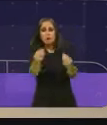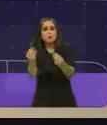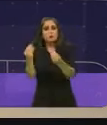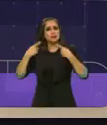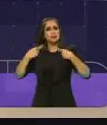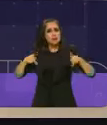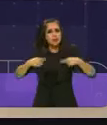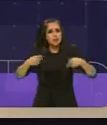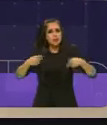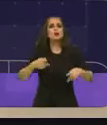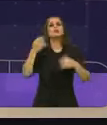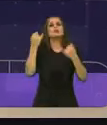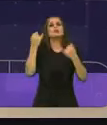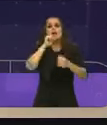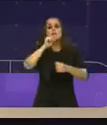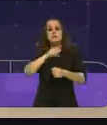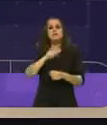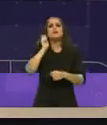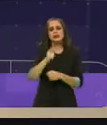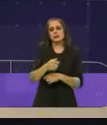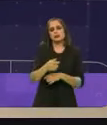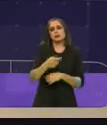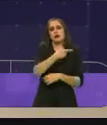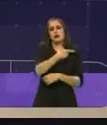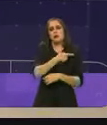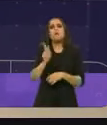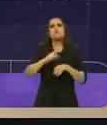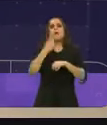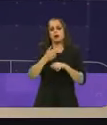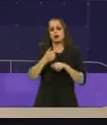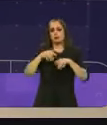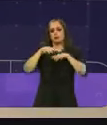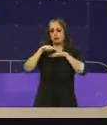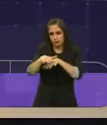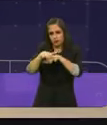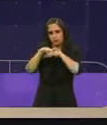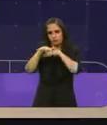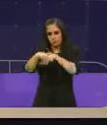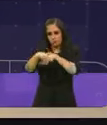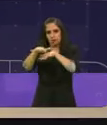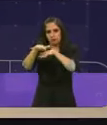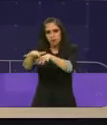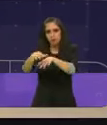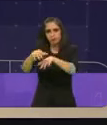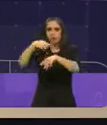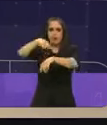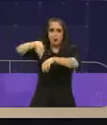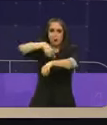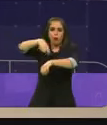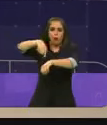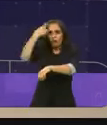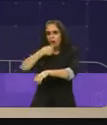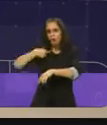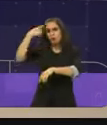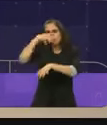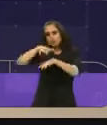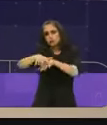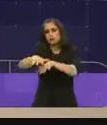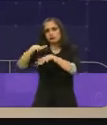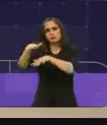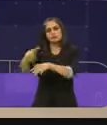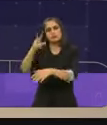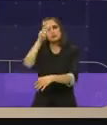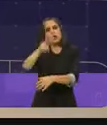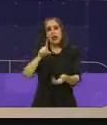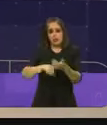que dedicar en el tráfico o en el transporte público, simplemente ha crecido. Una ciudad tan rica no puede ser tan